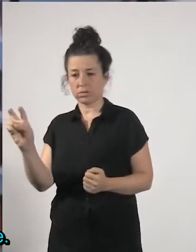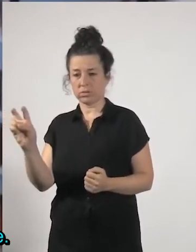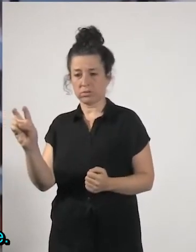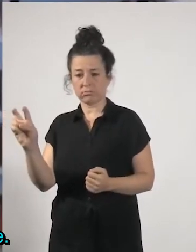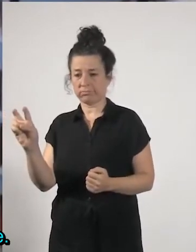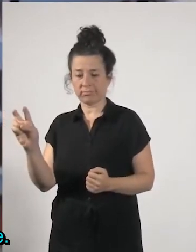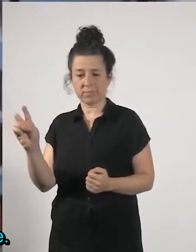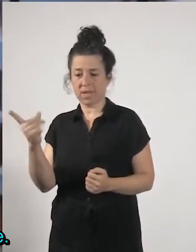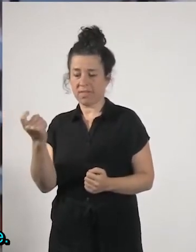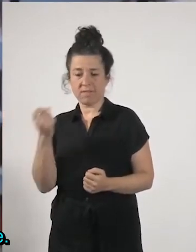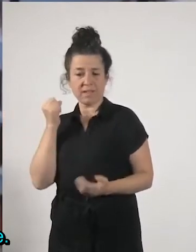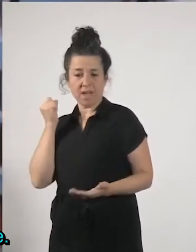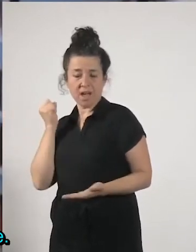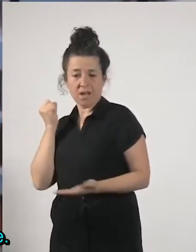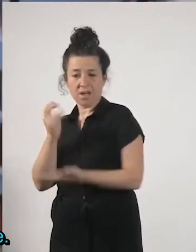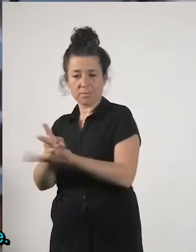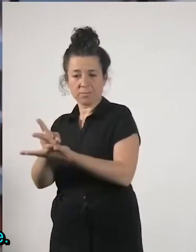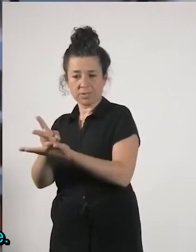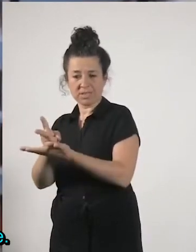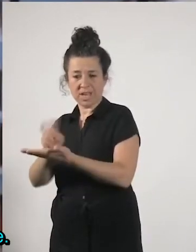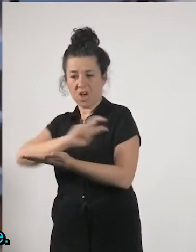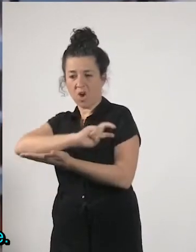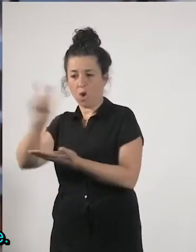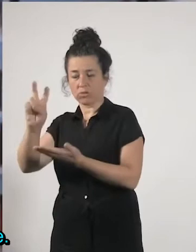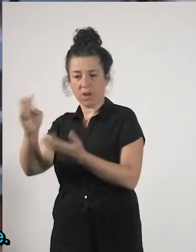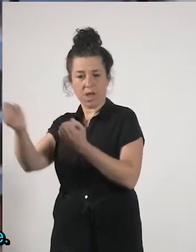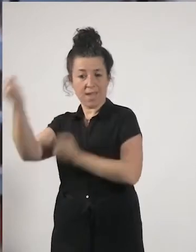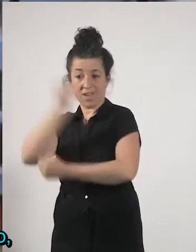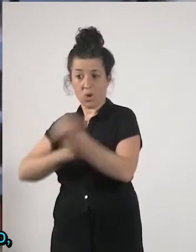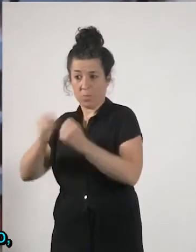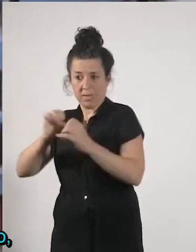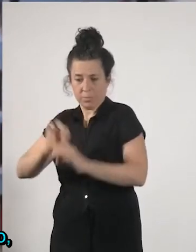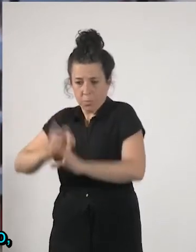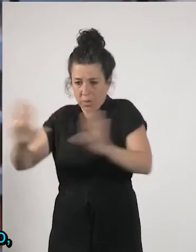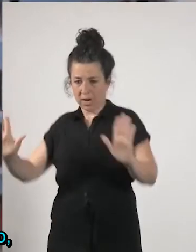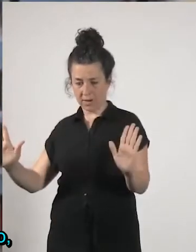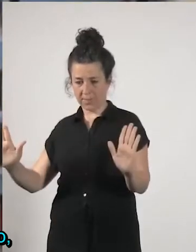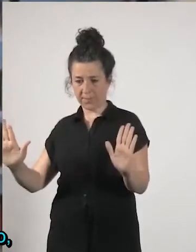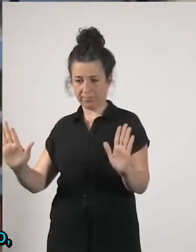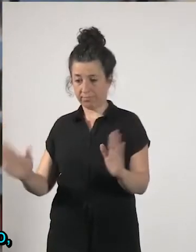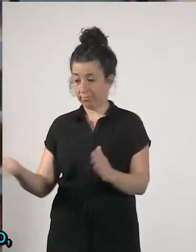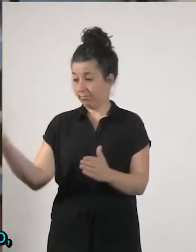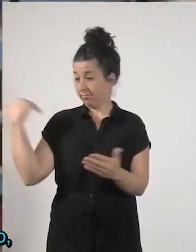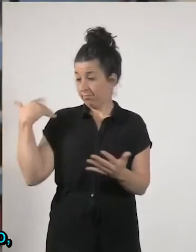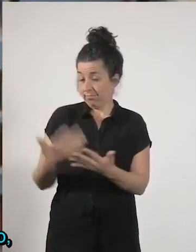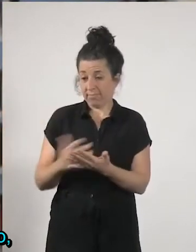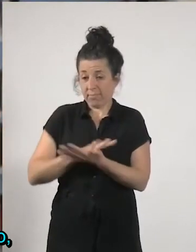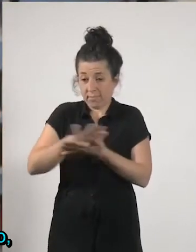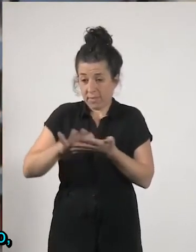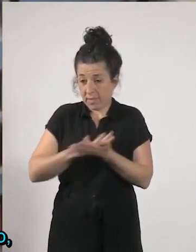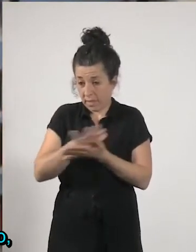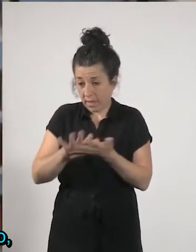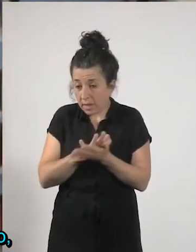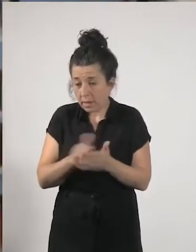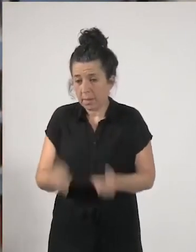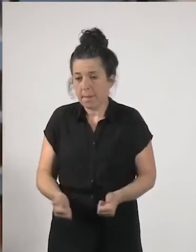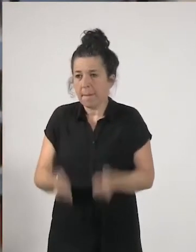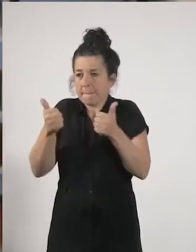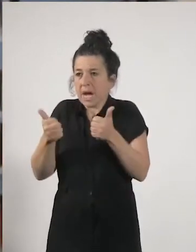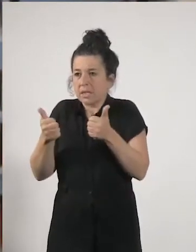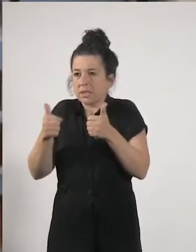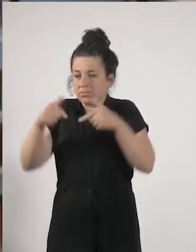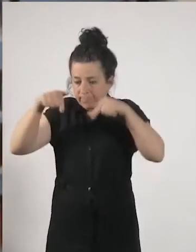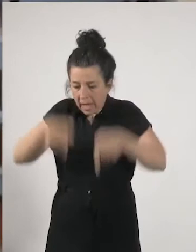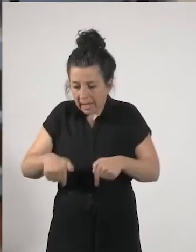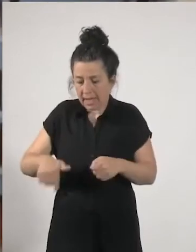hay que apostar por otra economía clarísimamente ¿no? pues lo que hemos comentado igual más aterrizado en el territorio más